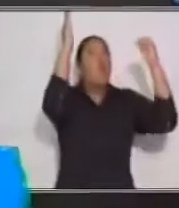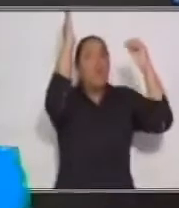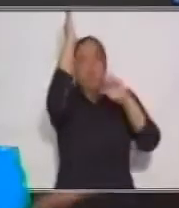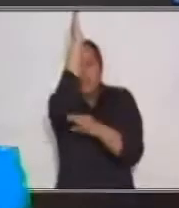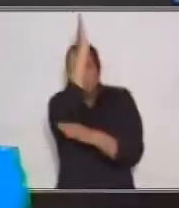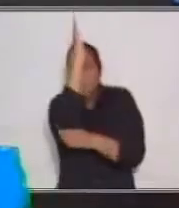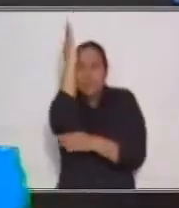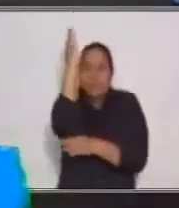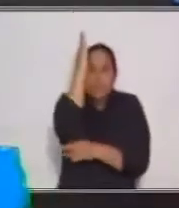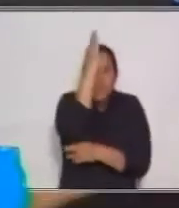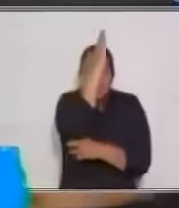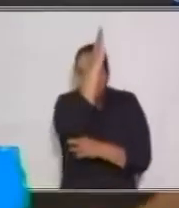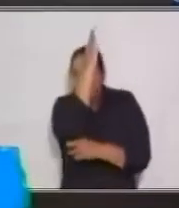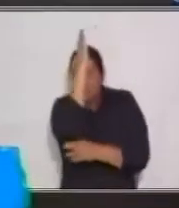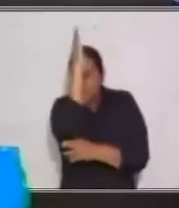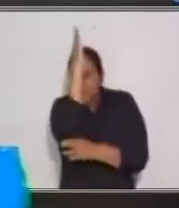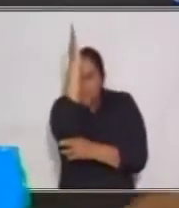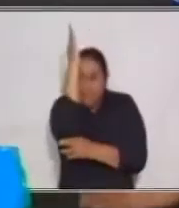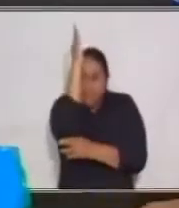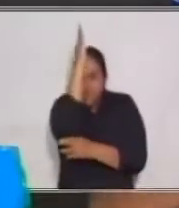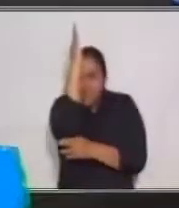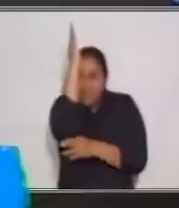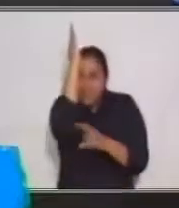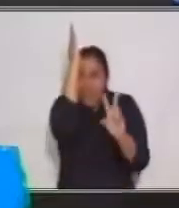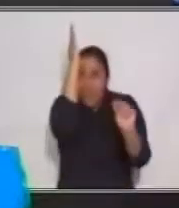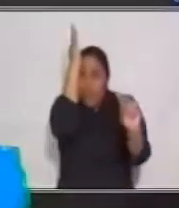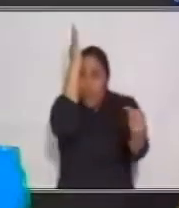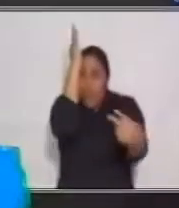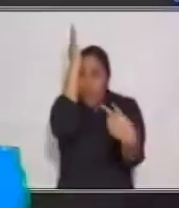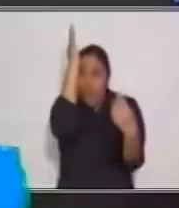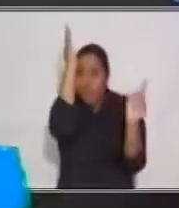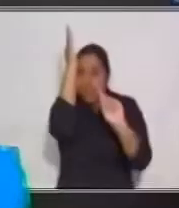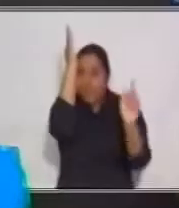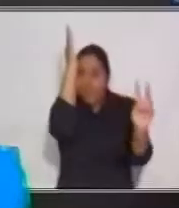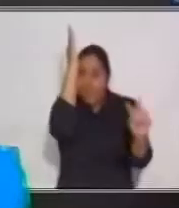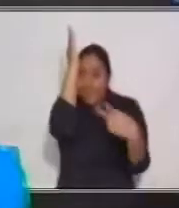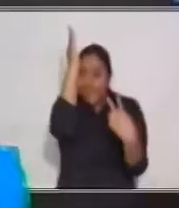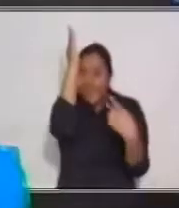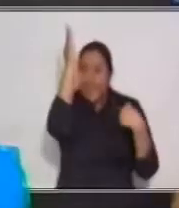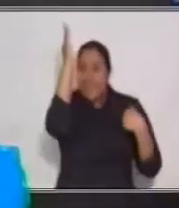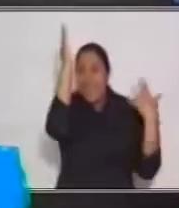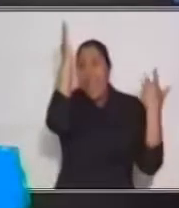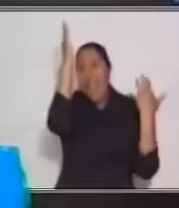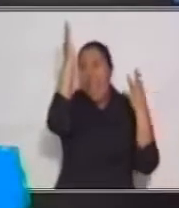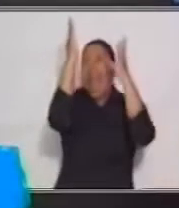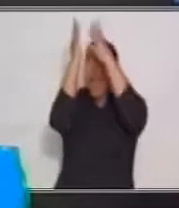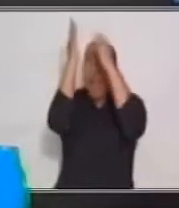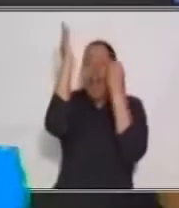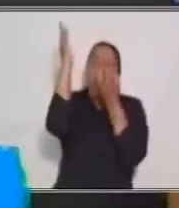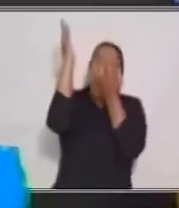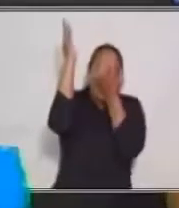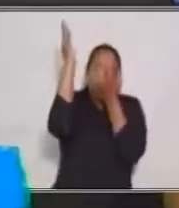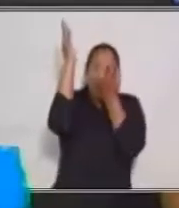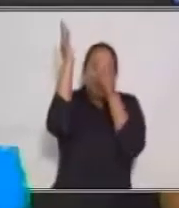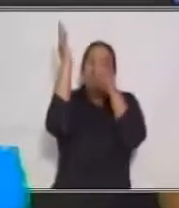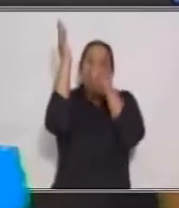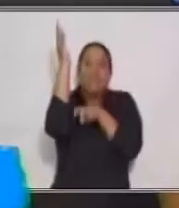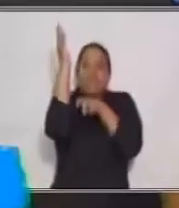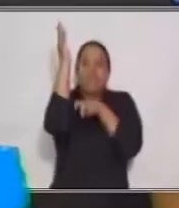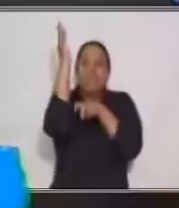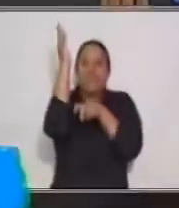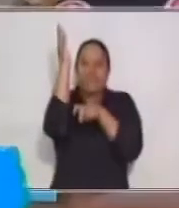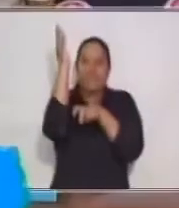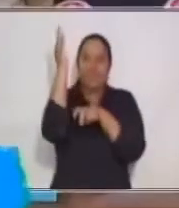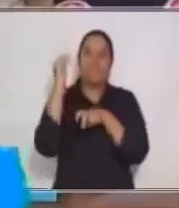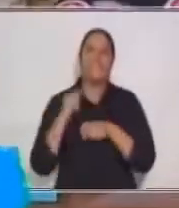logran encontrarlo por ningún lado. El lobito espera sentado comiendo una rica manzana roja. ¿Verdad que nos cansamos?